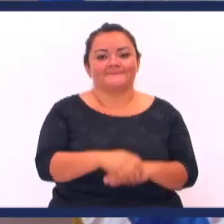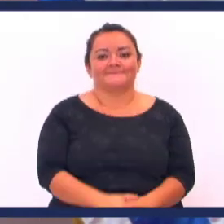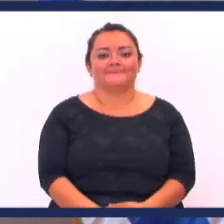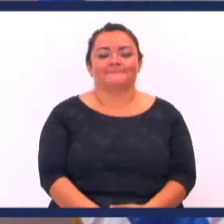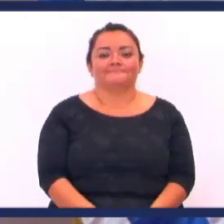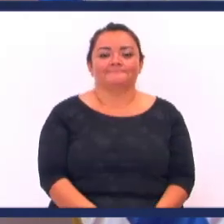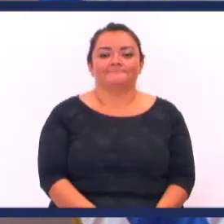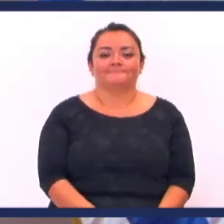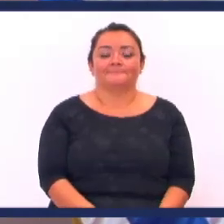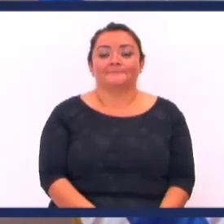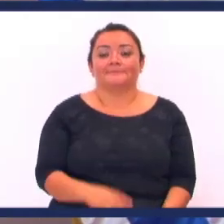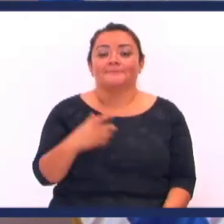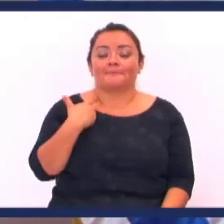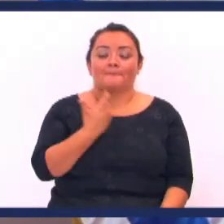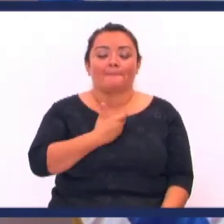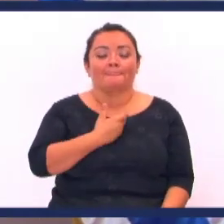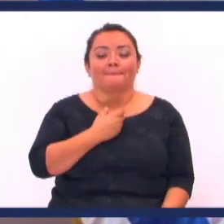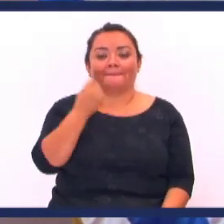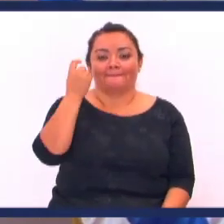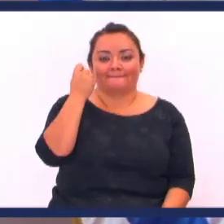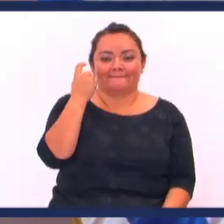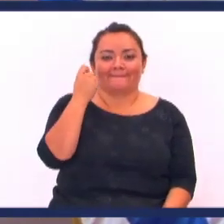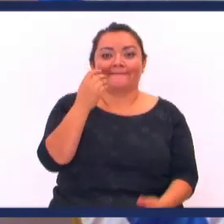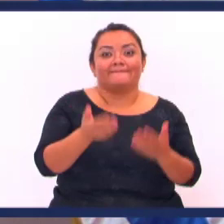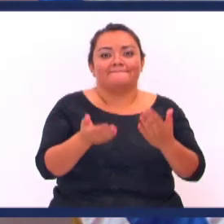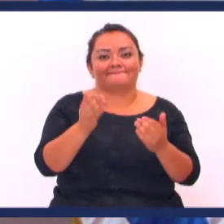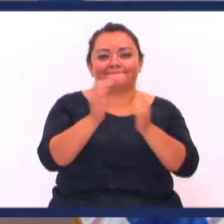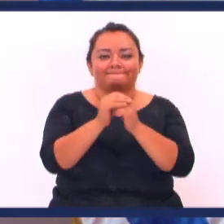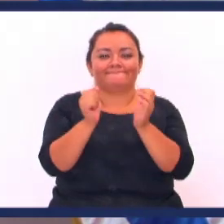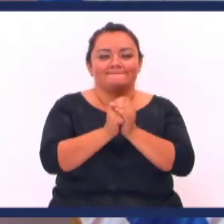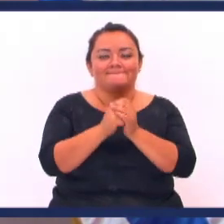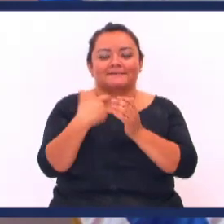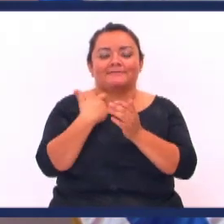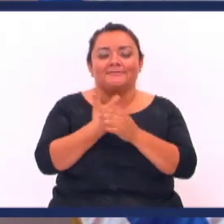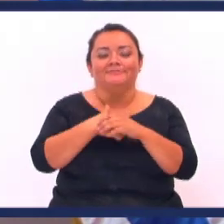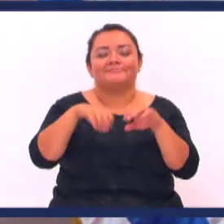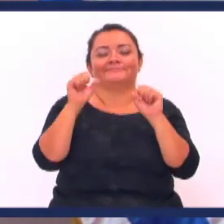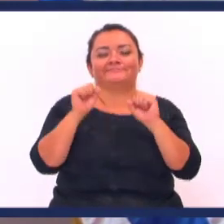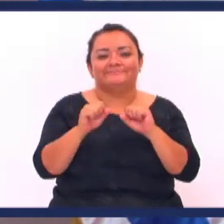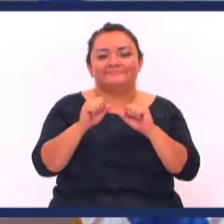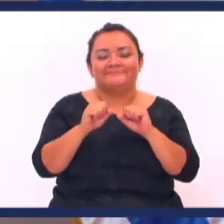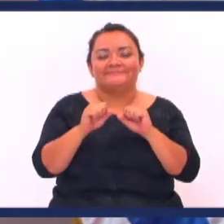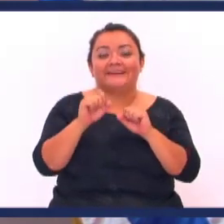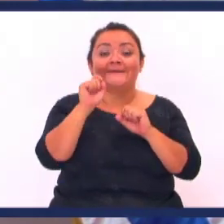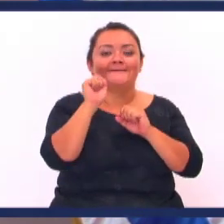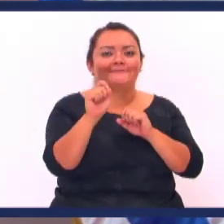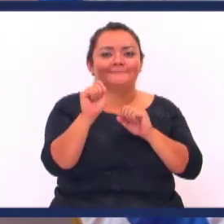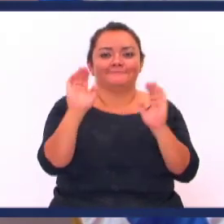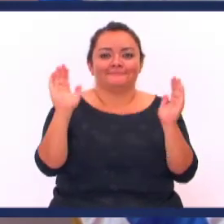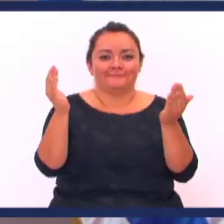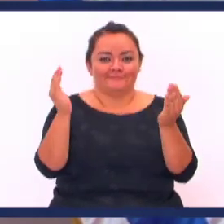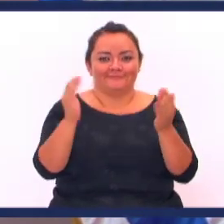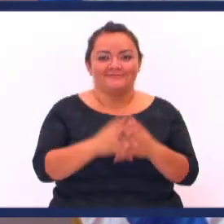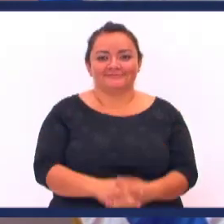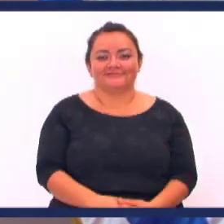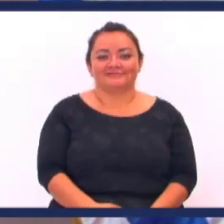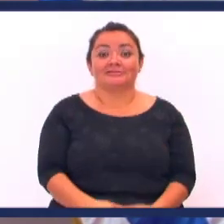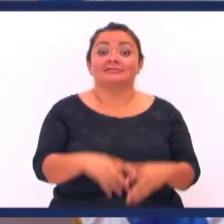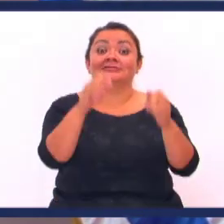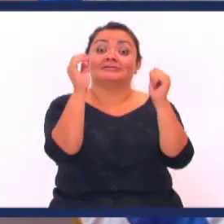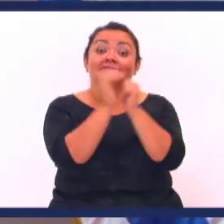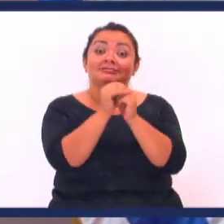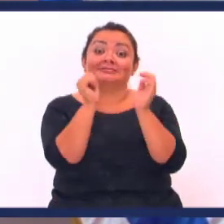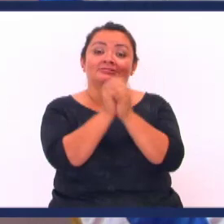probar Que muchas veces La tribulación Es para que tengamos Un punto de comparación La